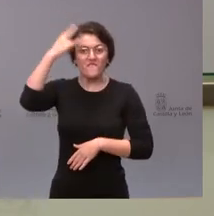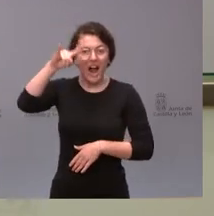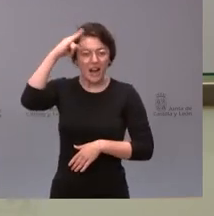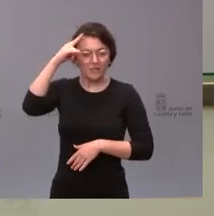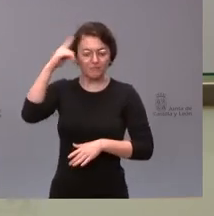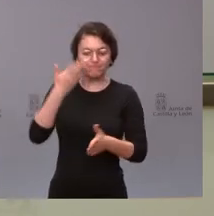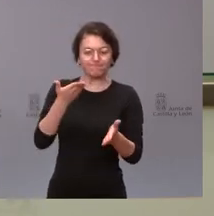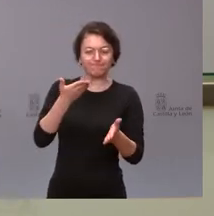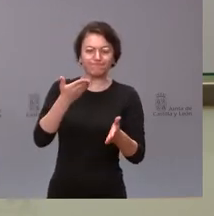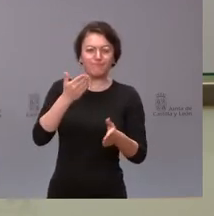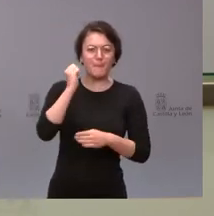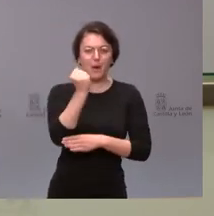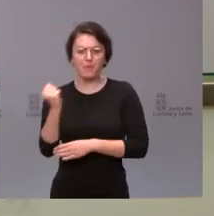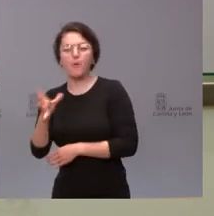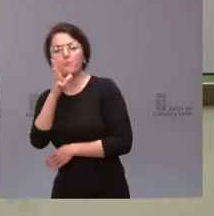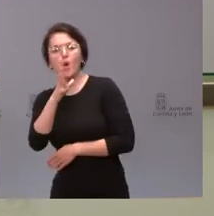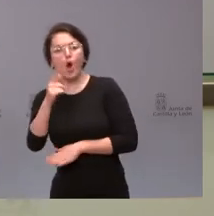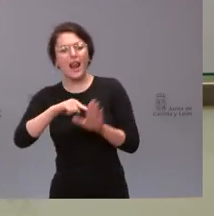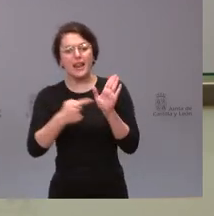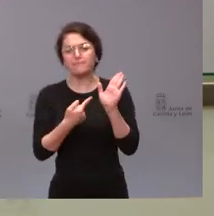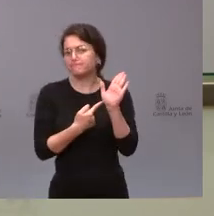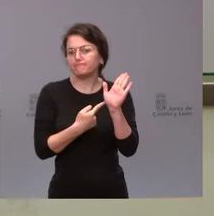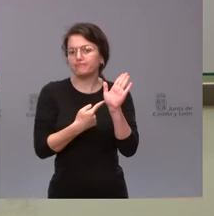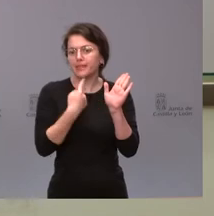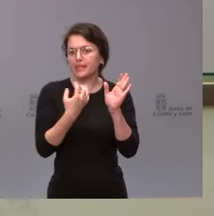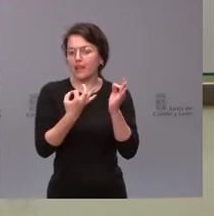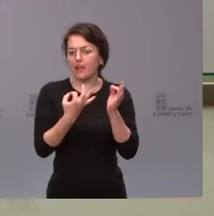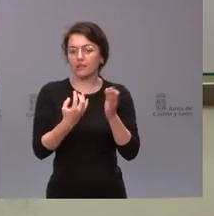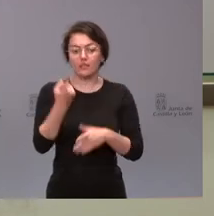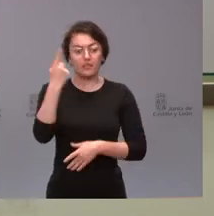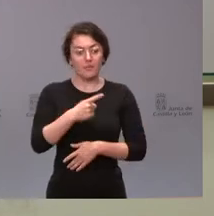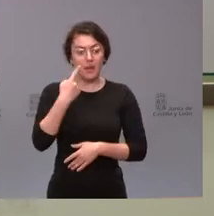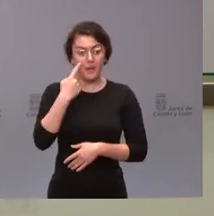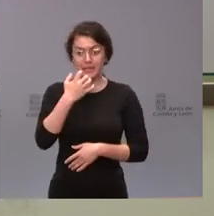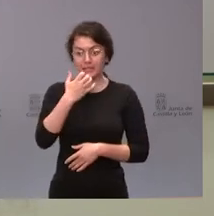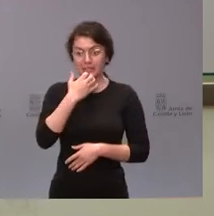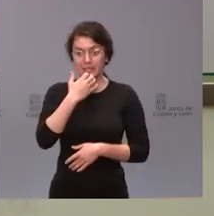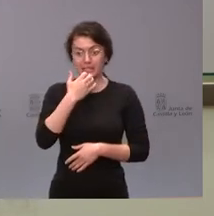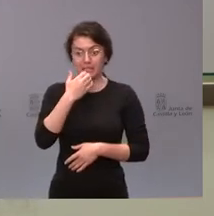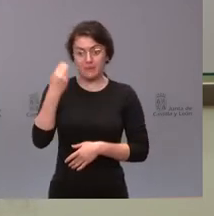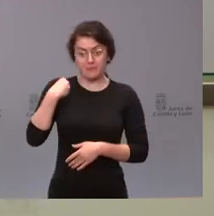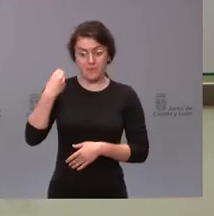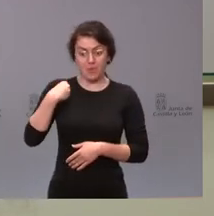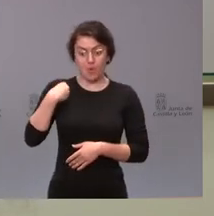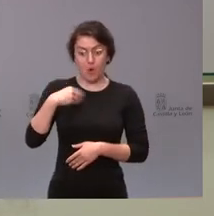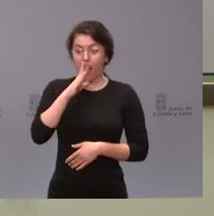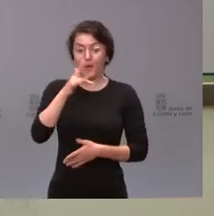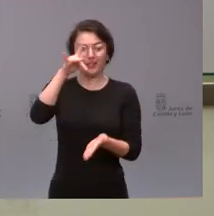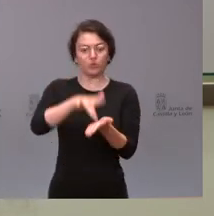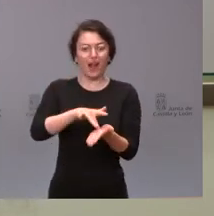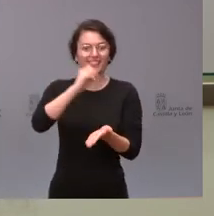Si esto se va a aplicar a partir de ahora a más casos o solamente va a ser en este caso puntual. Y